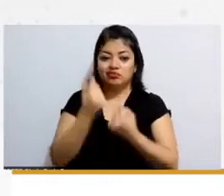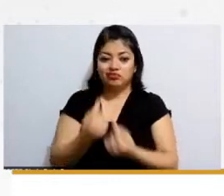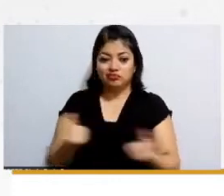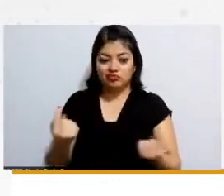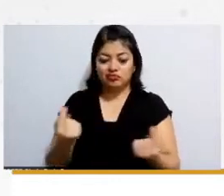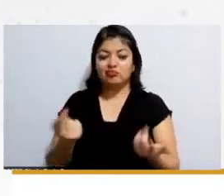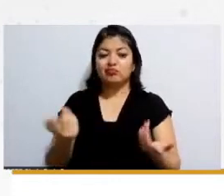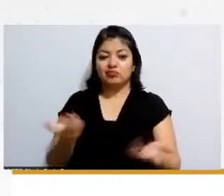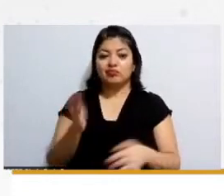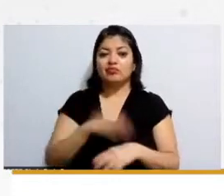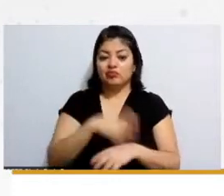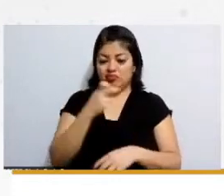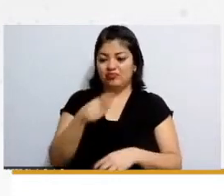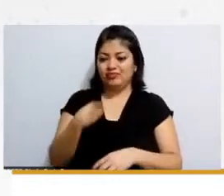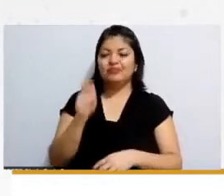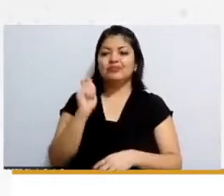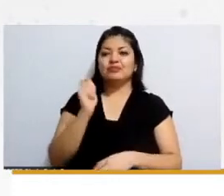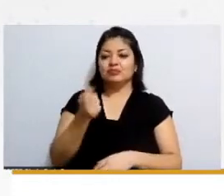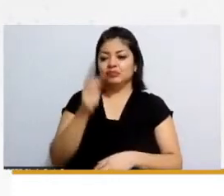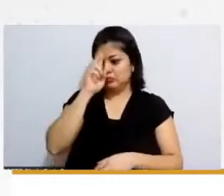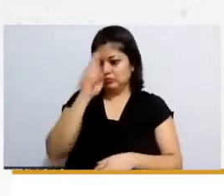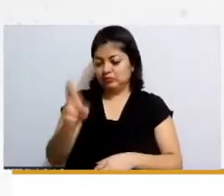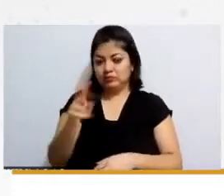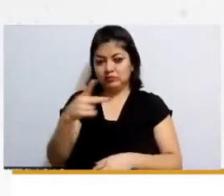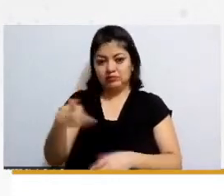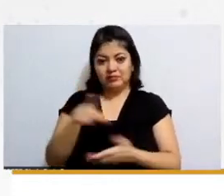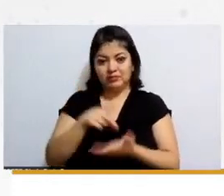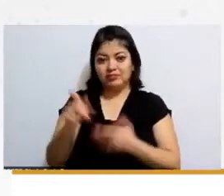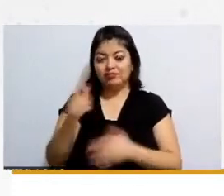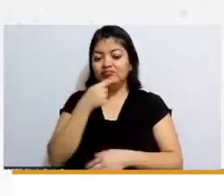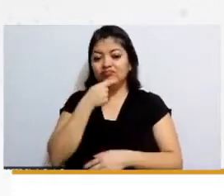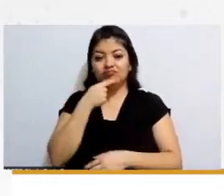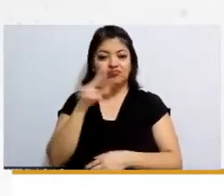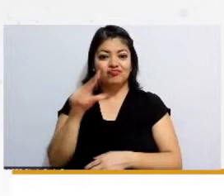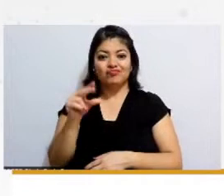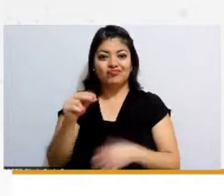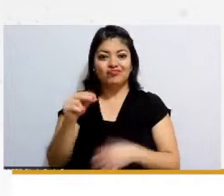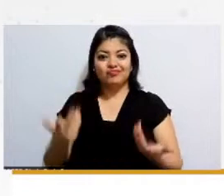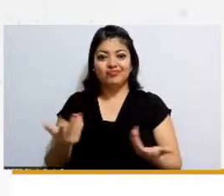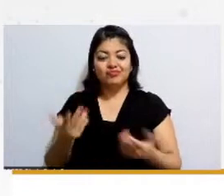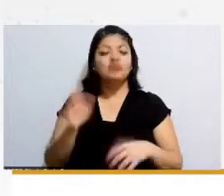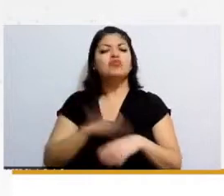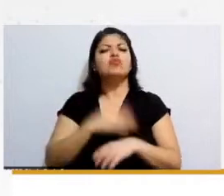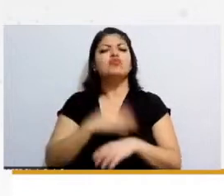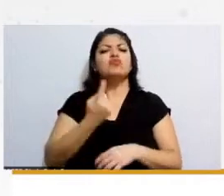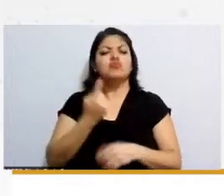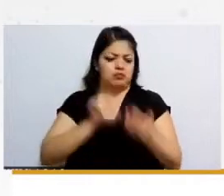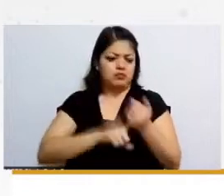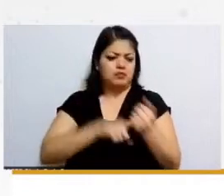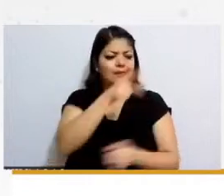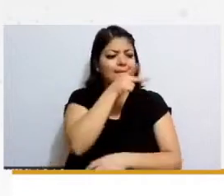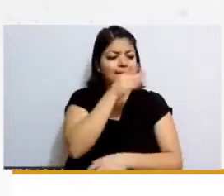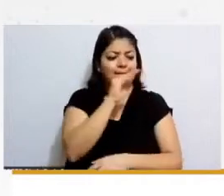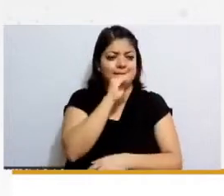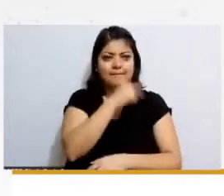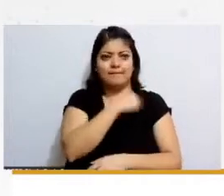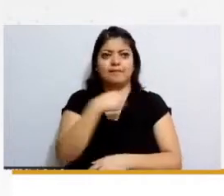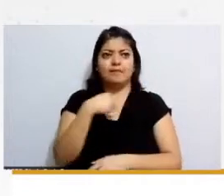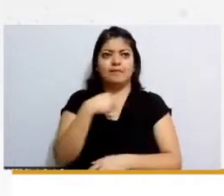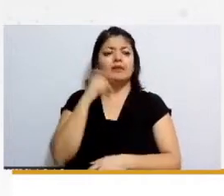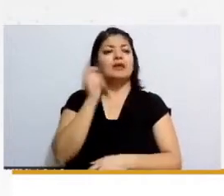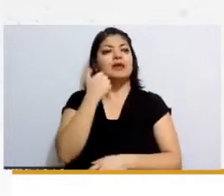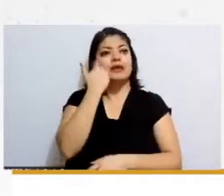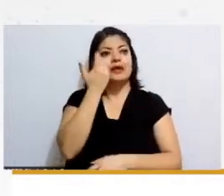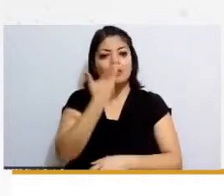superior del menor porque obviamente como padres lo que se va a buscar es un un lugar cercano